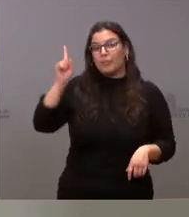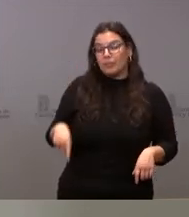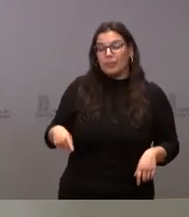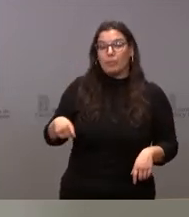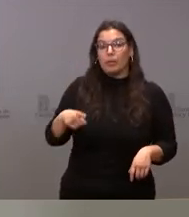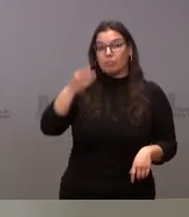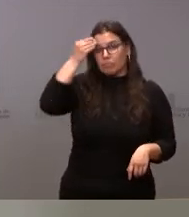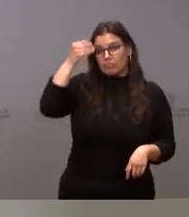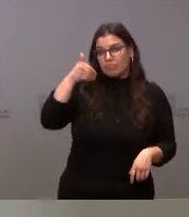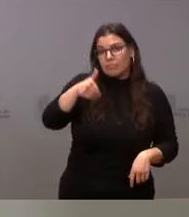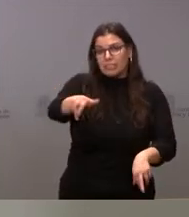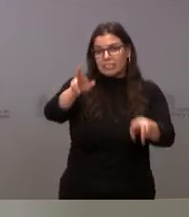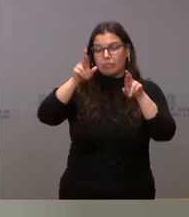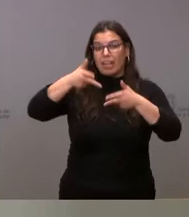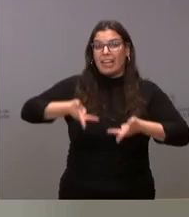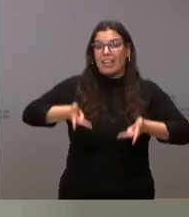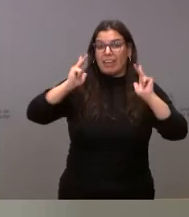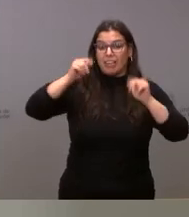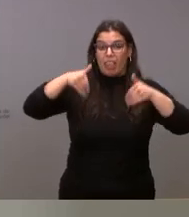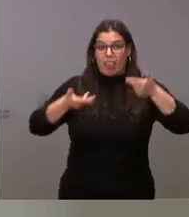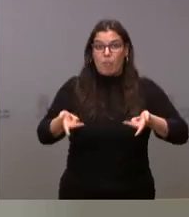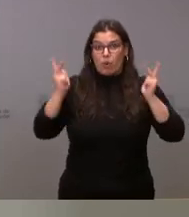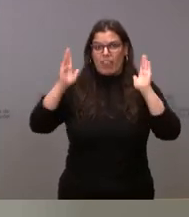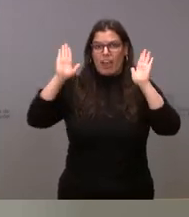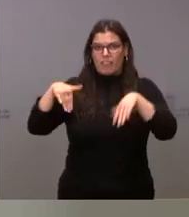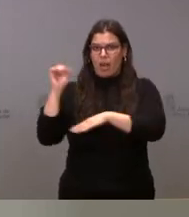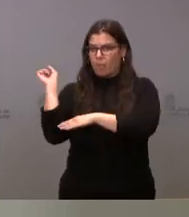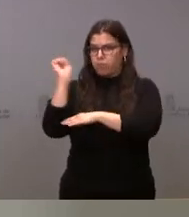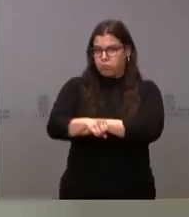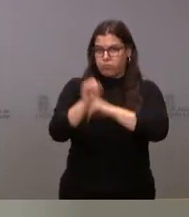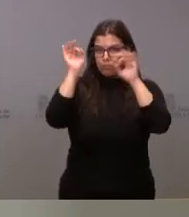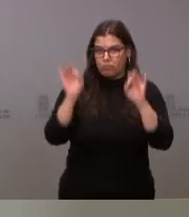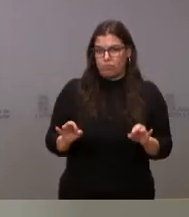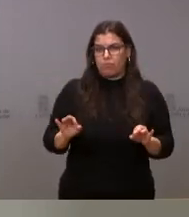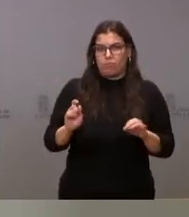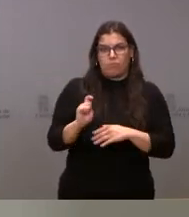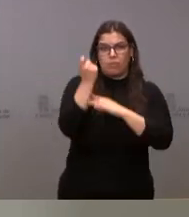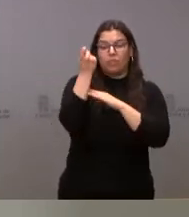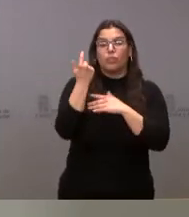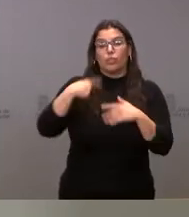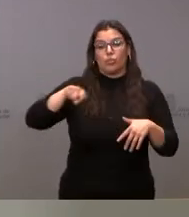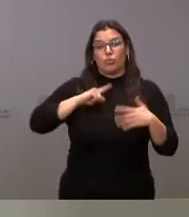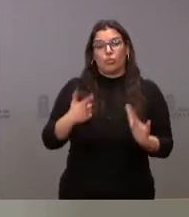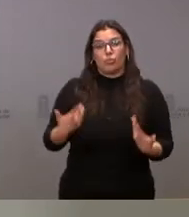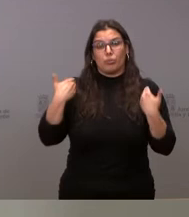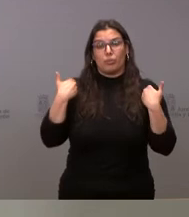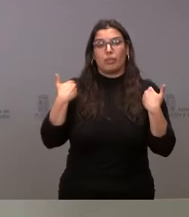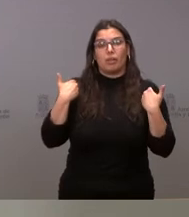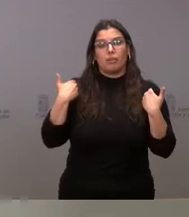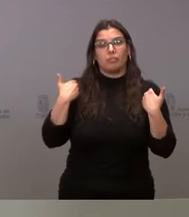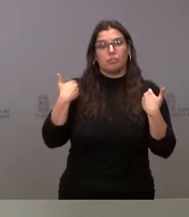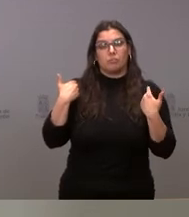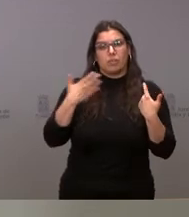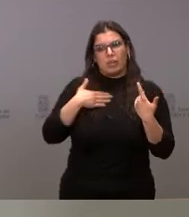libertad y la democracia acabará ganando y nuestra responsabilidad de querer seguir